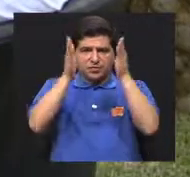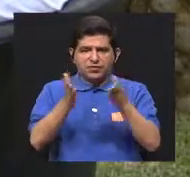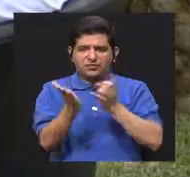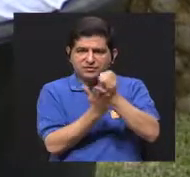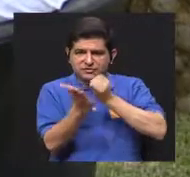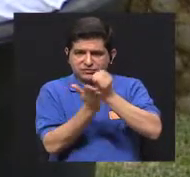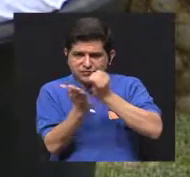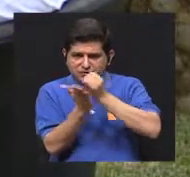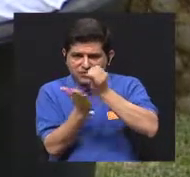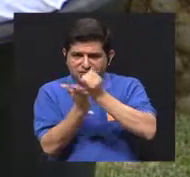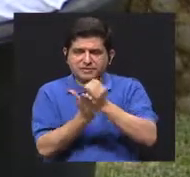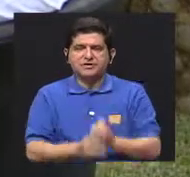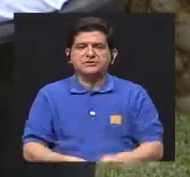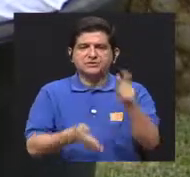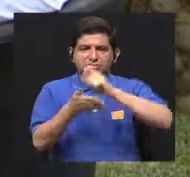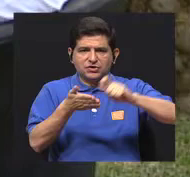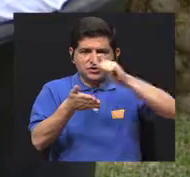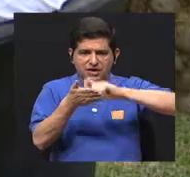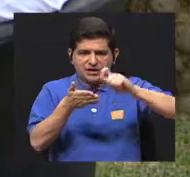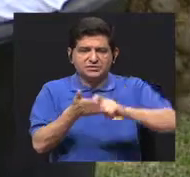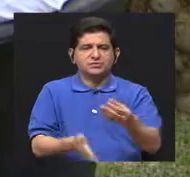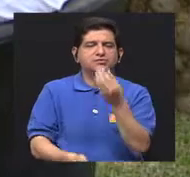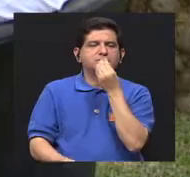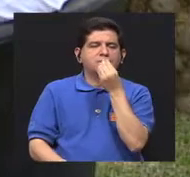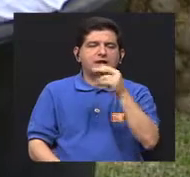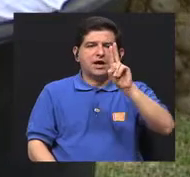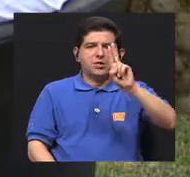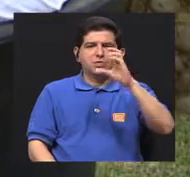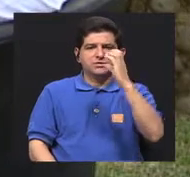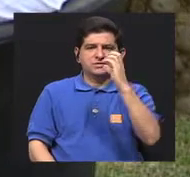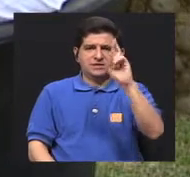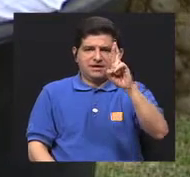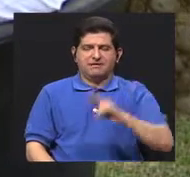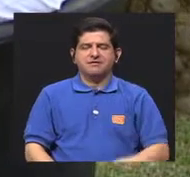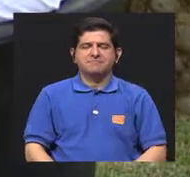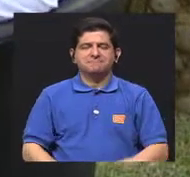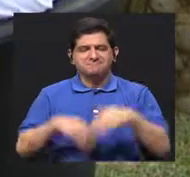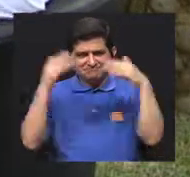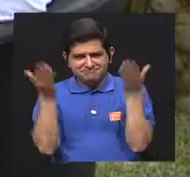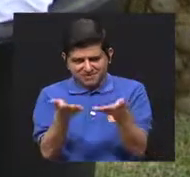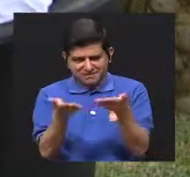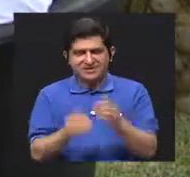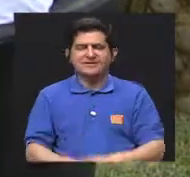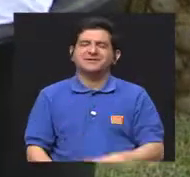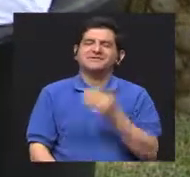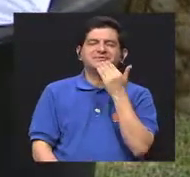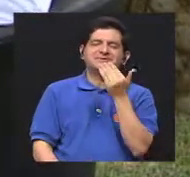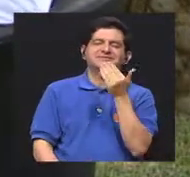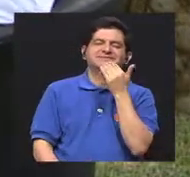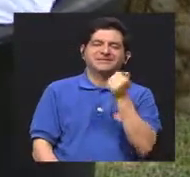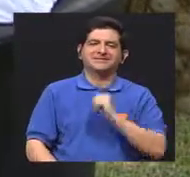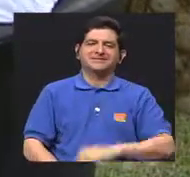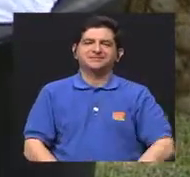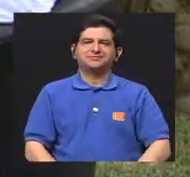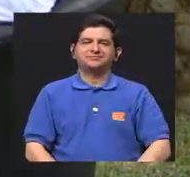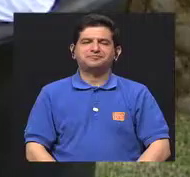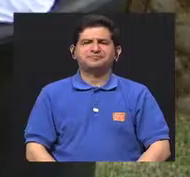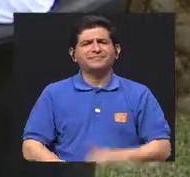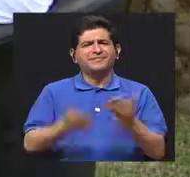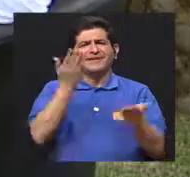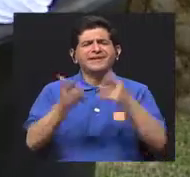es docente e investigadora de la Escuela de Nutrición de la Universidad de Costa Rica. Bienvenida Melisa. Gracias Saúl.